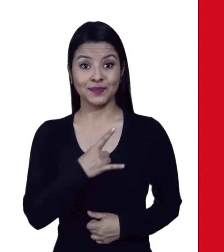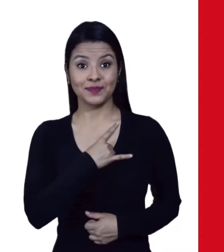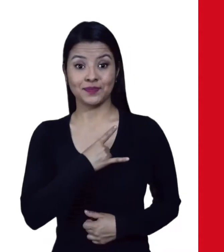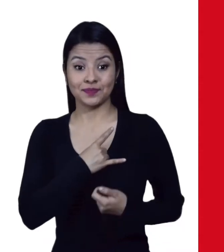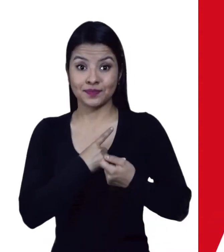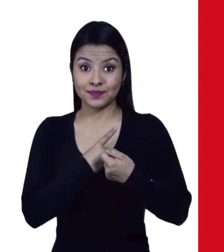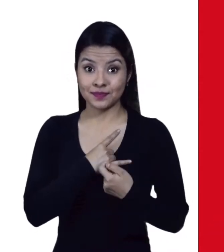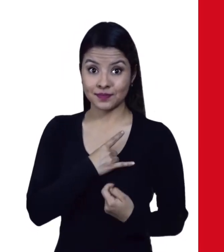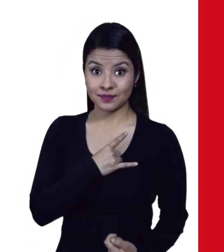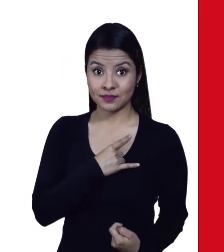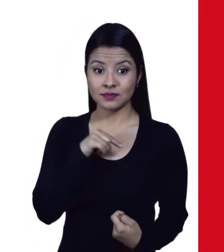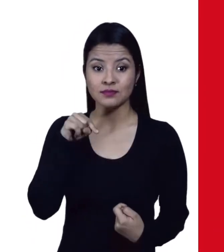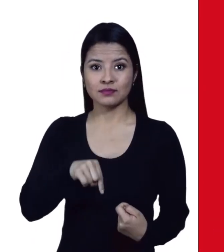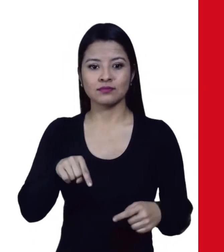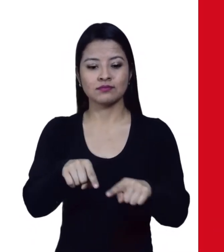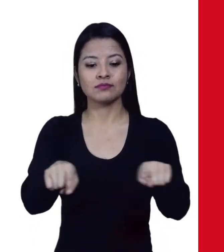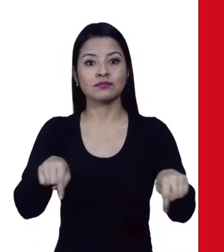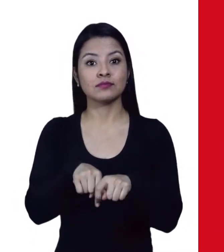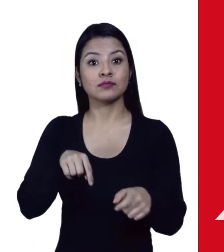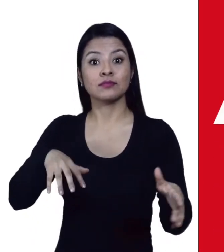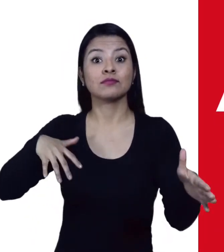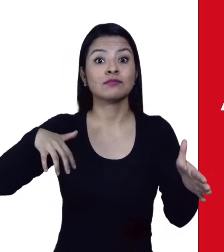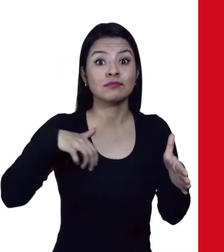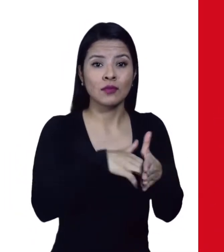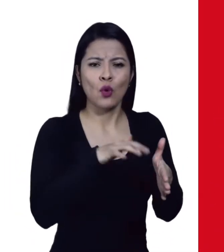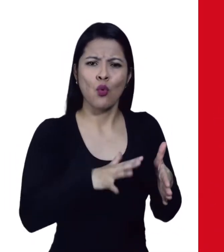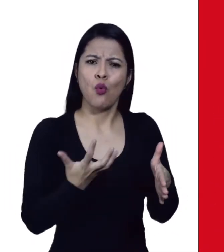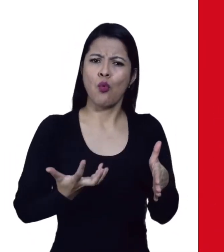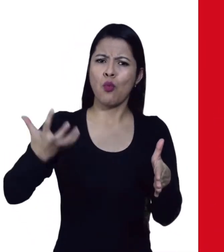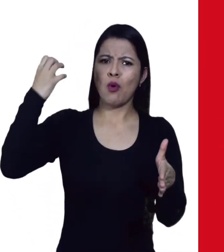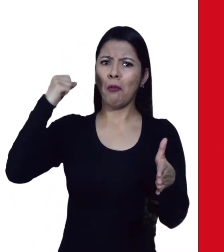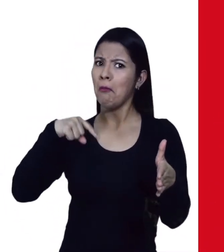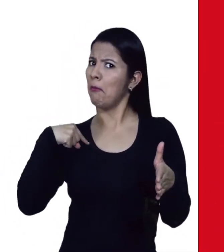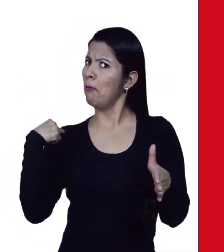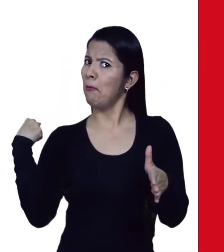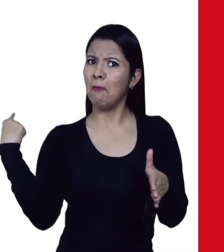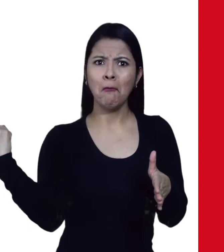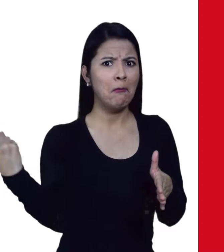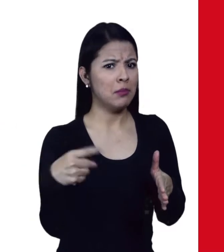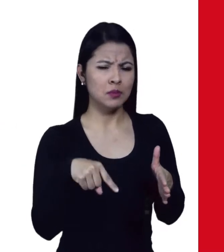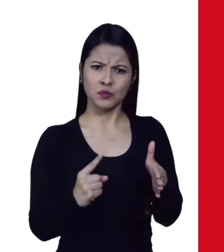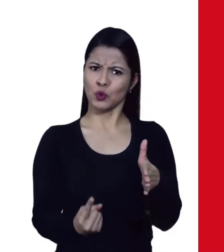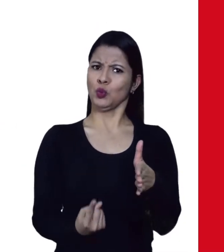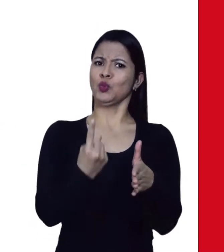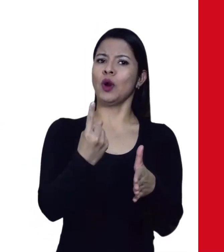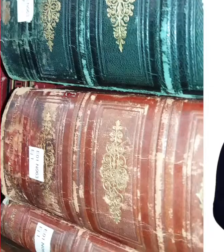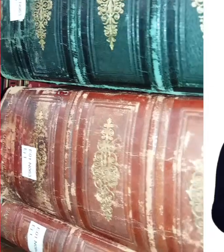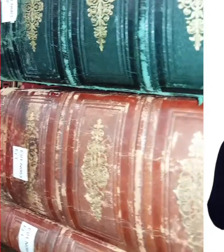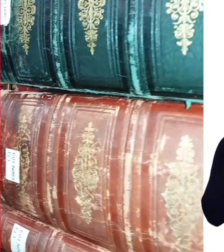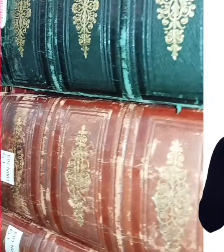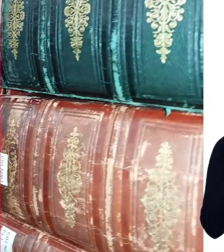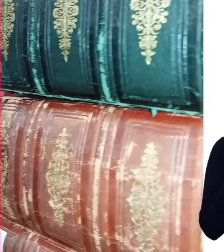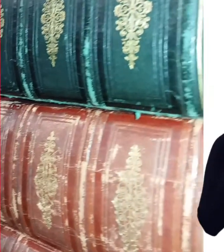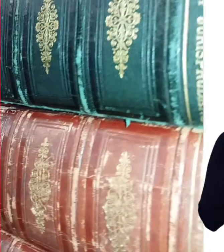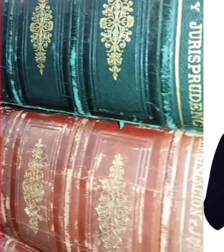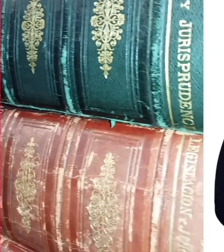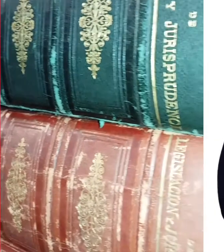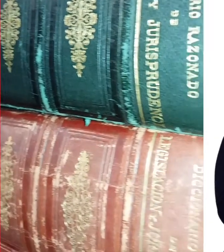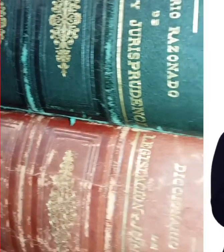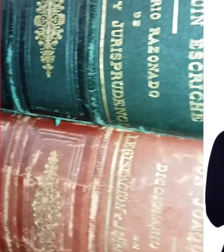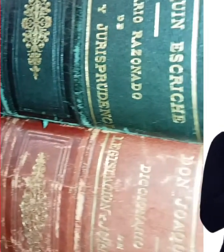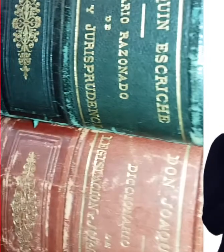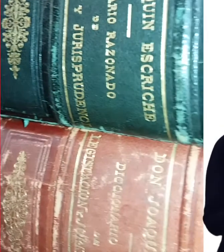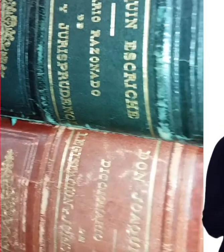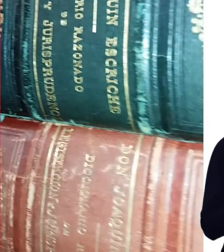Conoce el archivo histórico de la Universidad del Rosario, un archivo universitario único, que conserva los libros